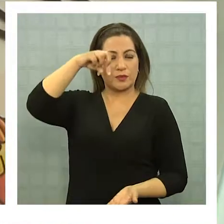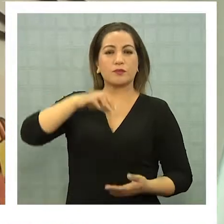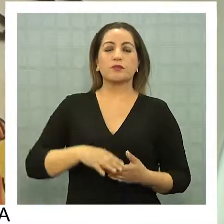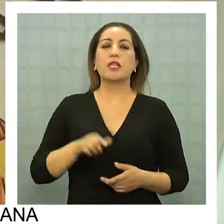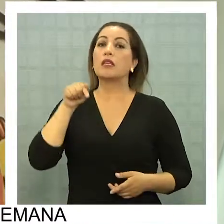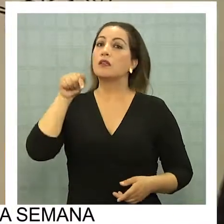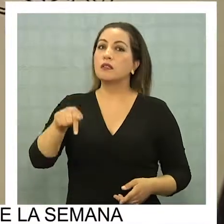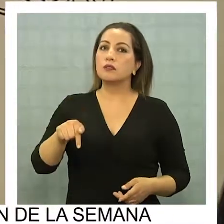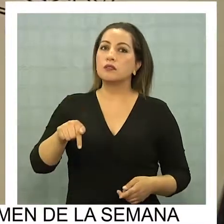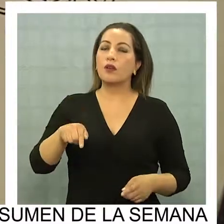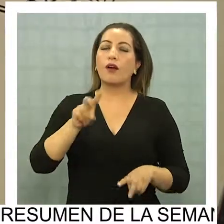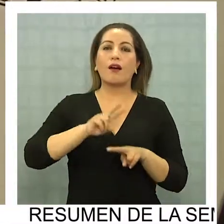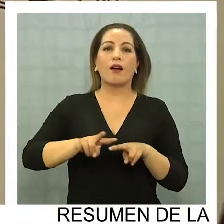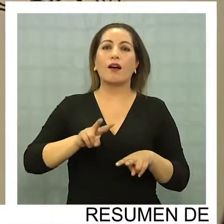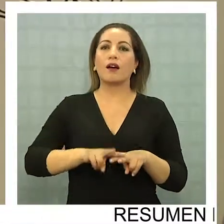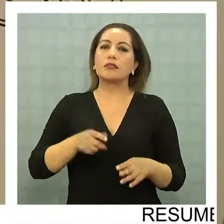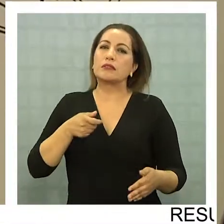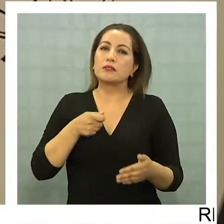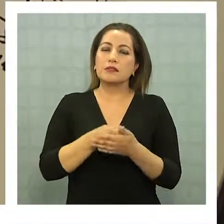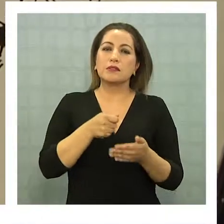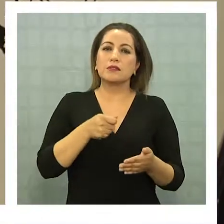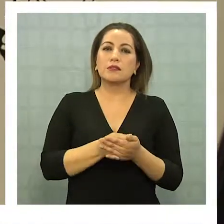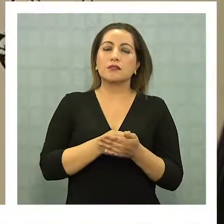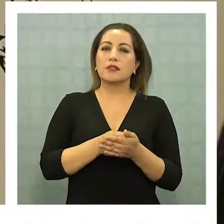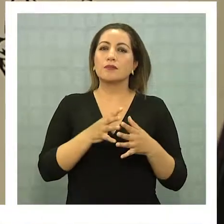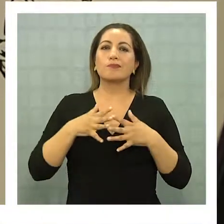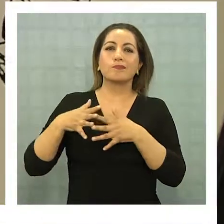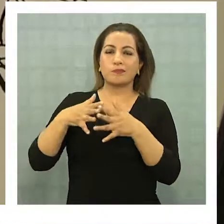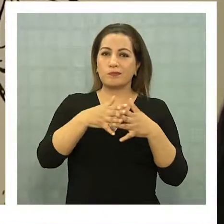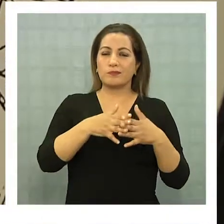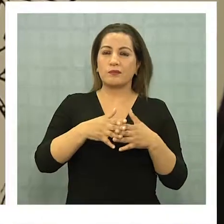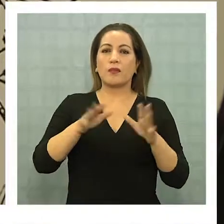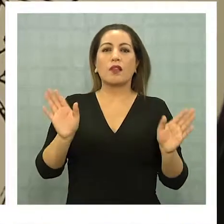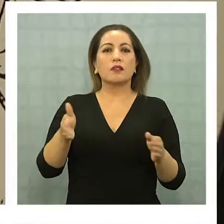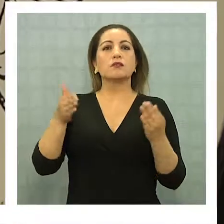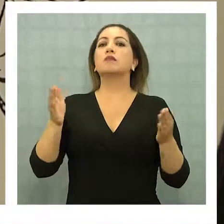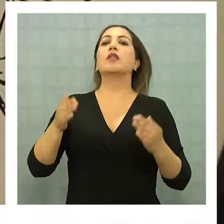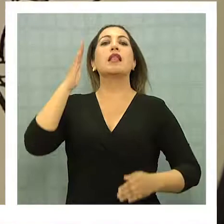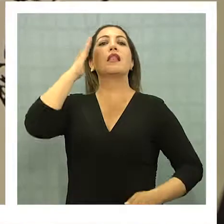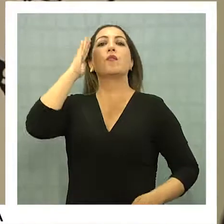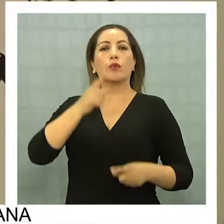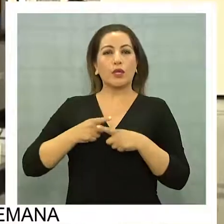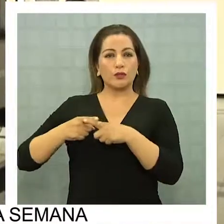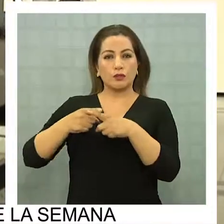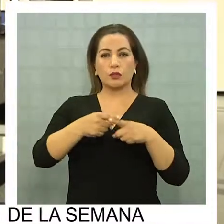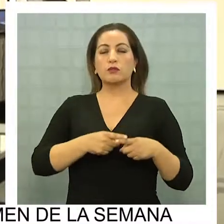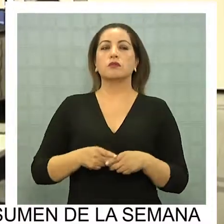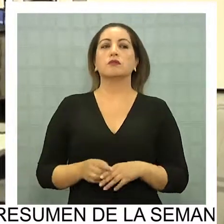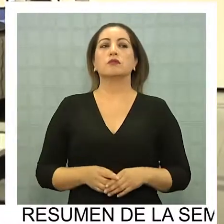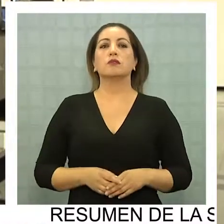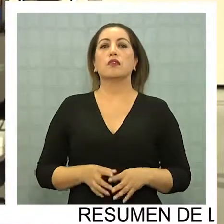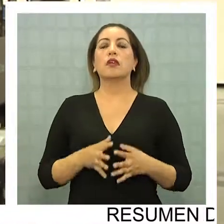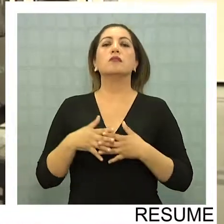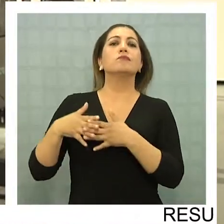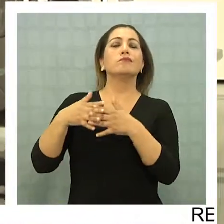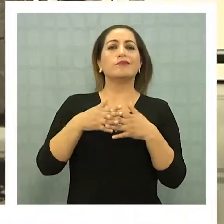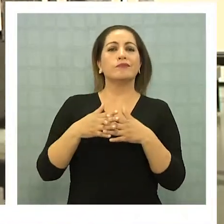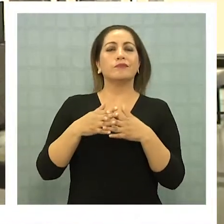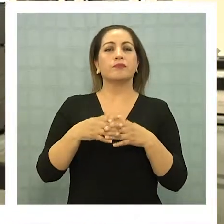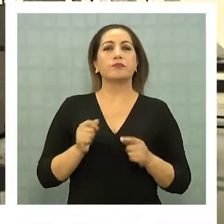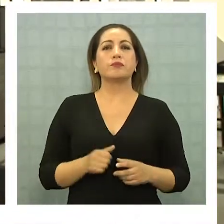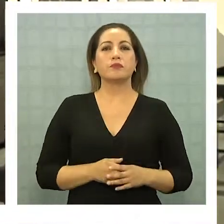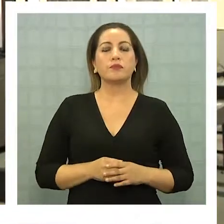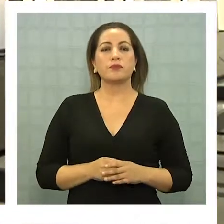Esto en el marco de la exigencia de Naciones Unidas de promover la memoria social. Lo que Naciones Unidas recomienda